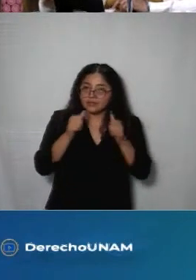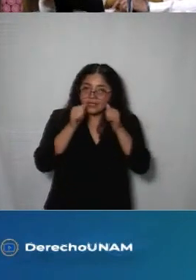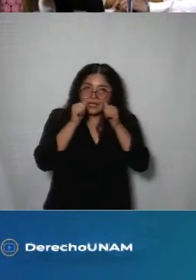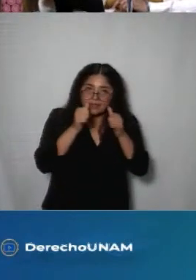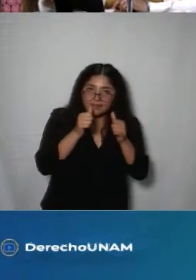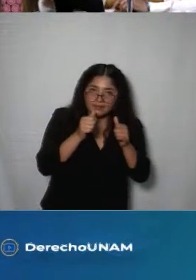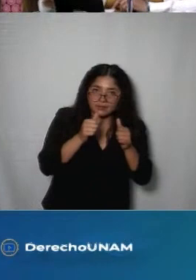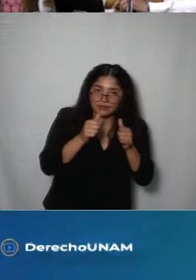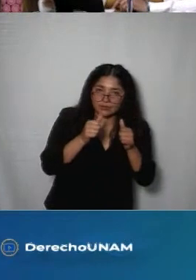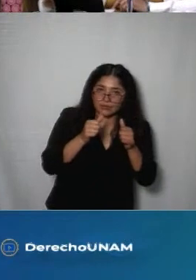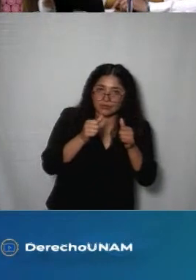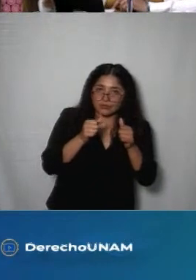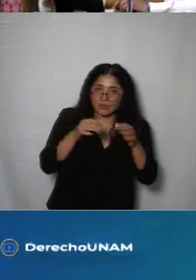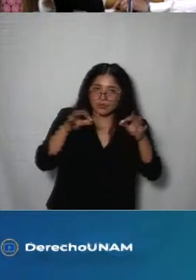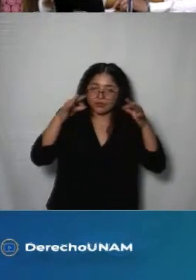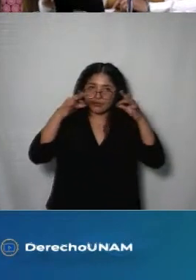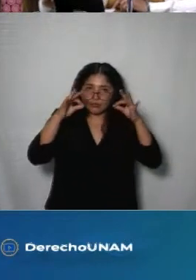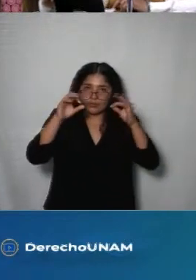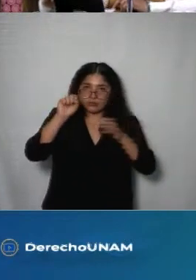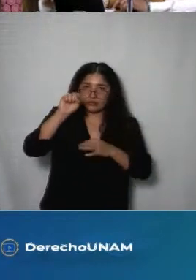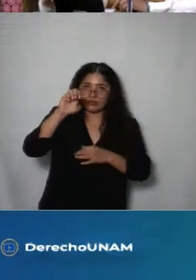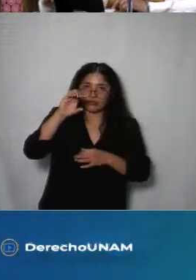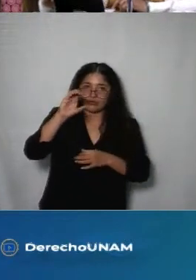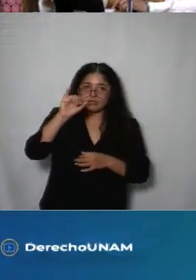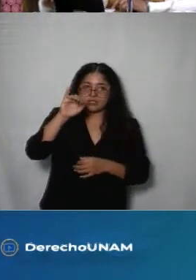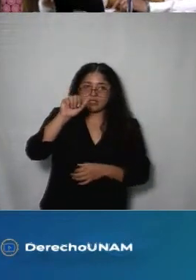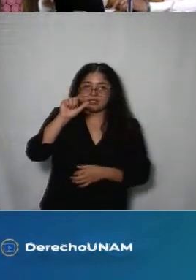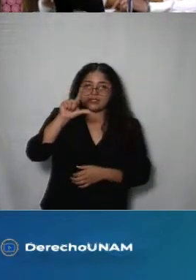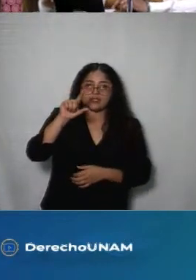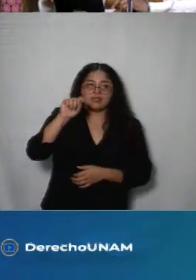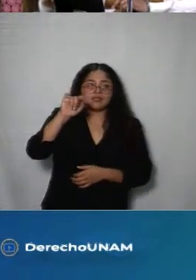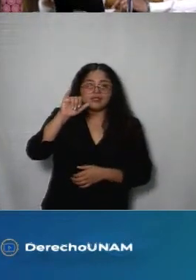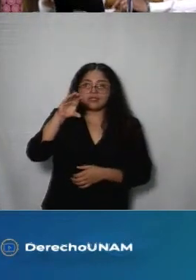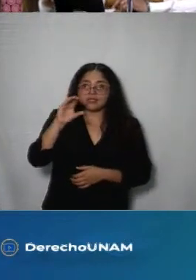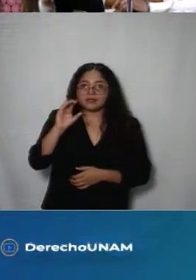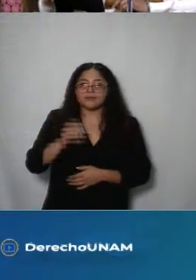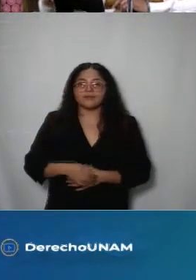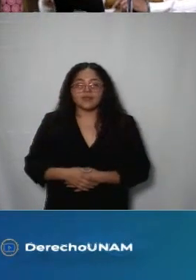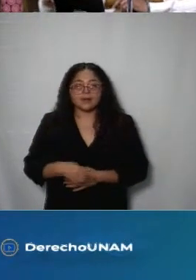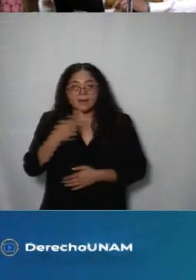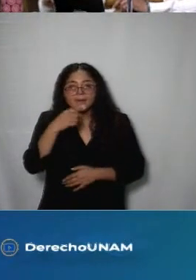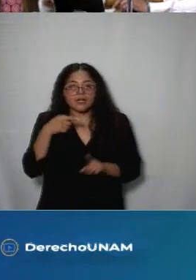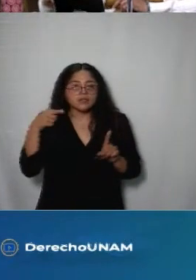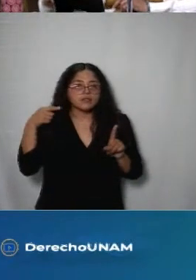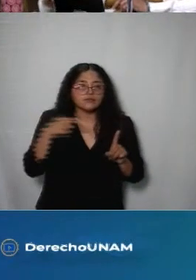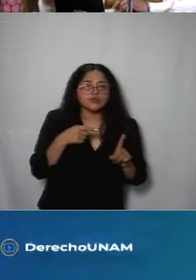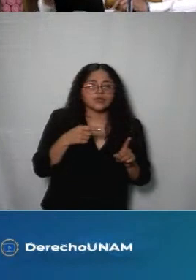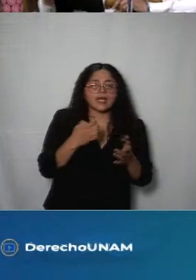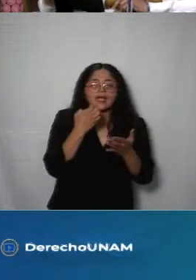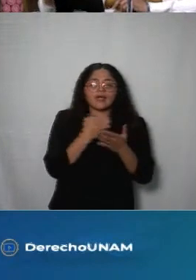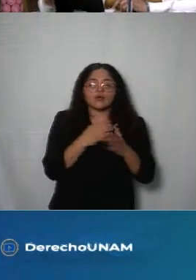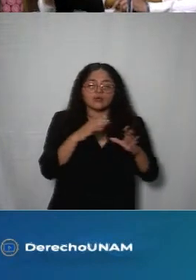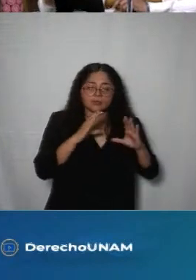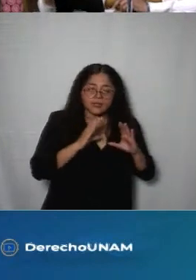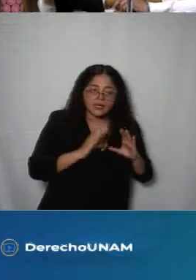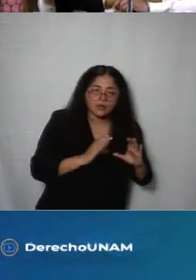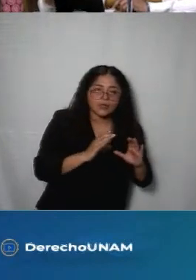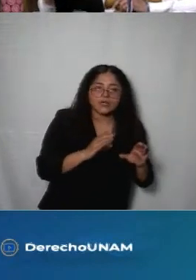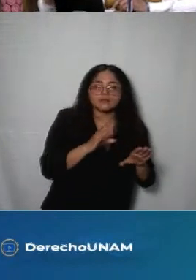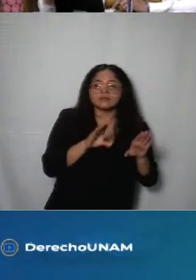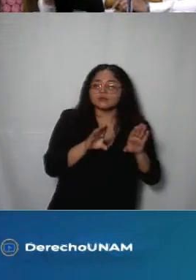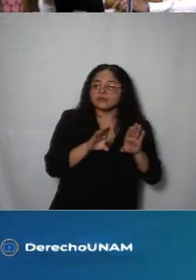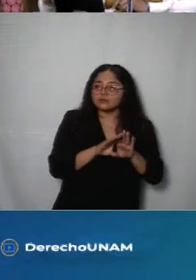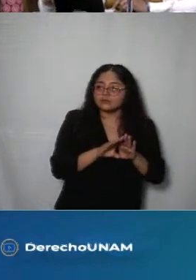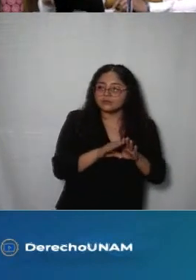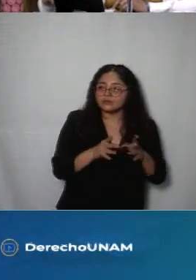de Social TIC que es una organización de sociedad civil especializada y con el enfoque en economía de cuidados vamos